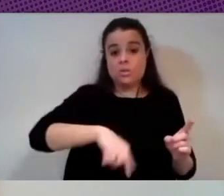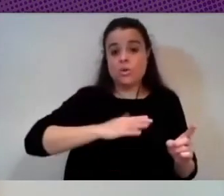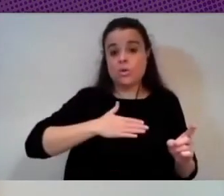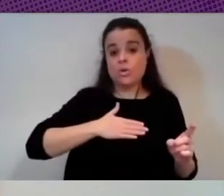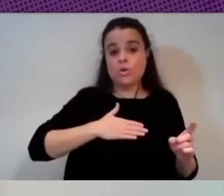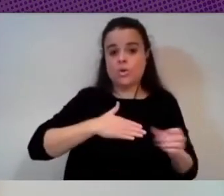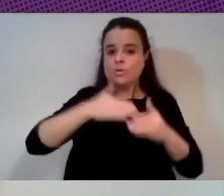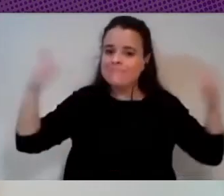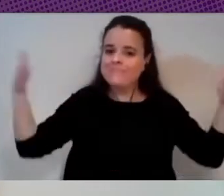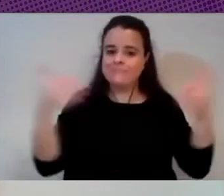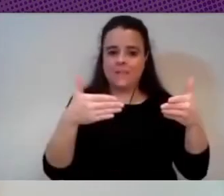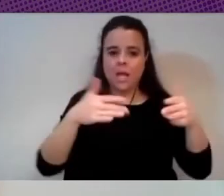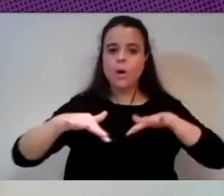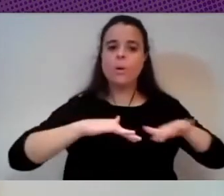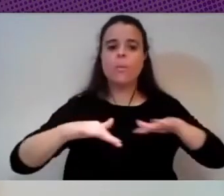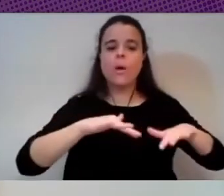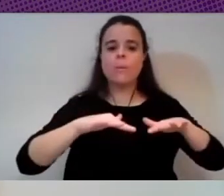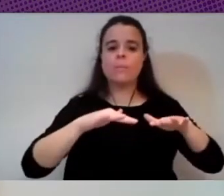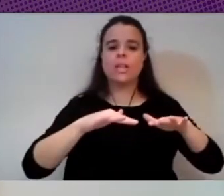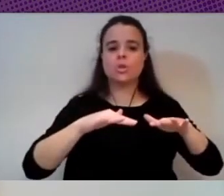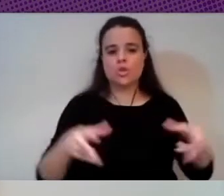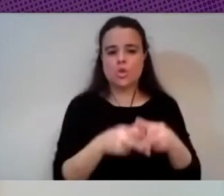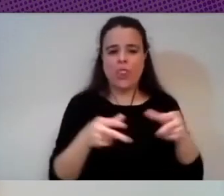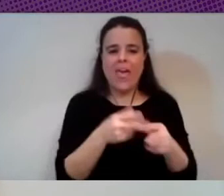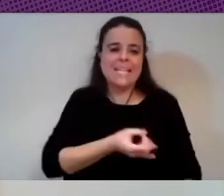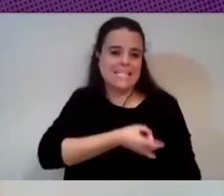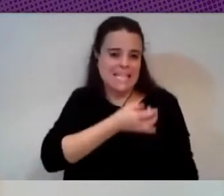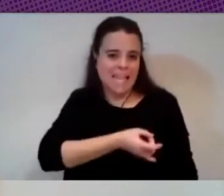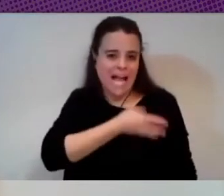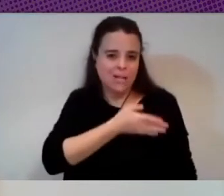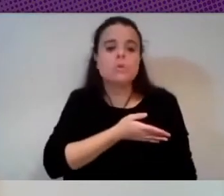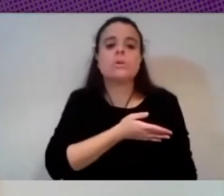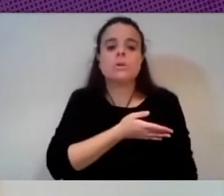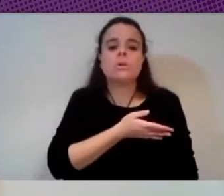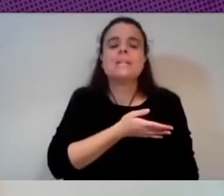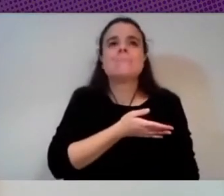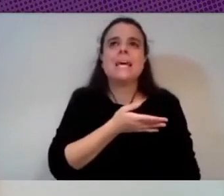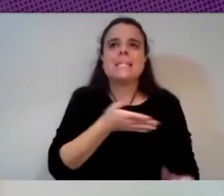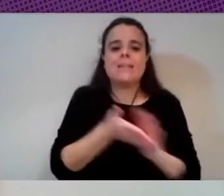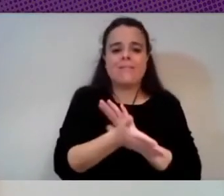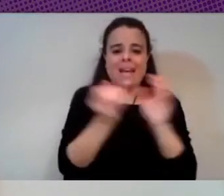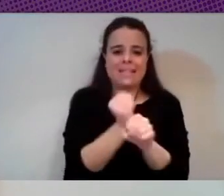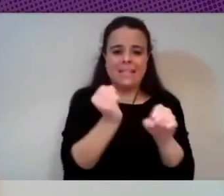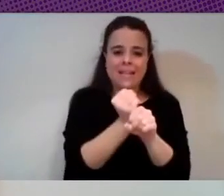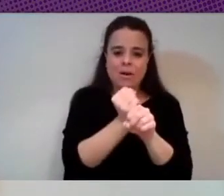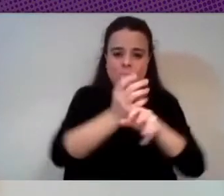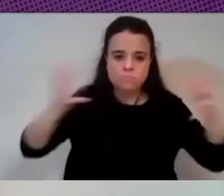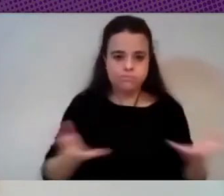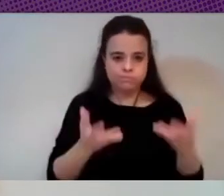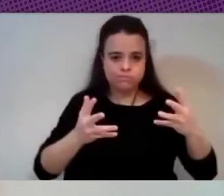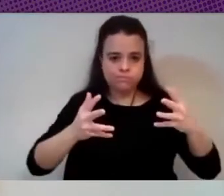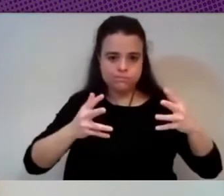los movimientos sociales y los sindicatos y les escribimos y tenemos un trabajo proactivo de comunicación y de